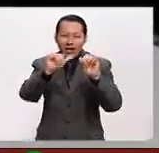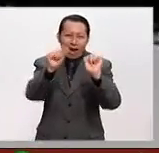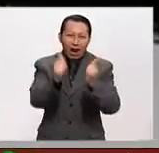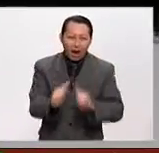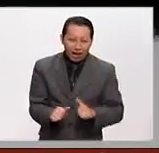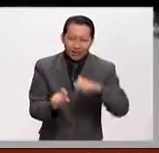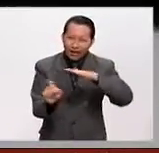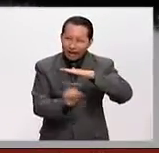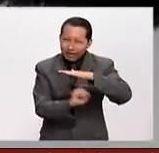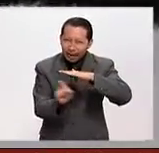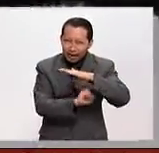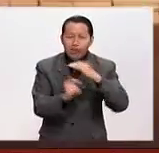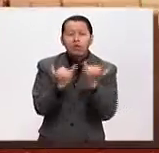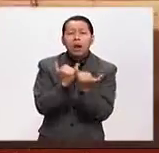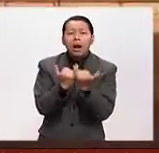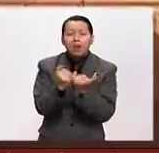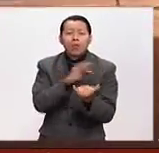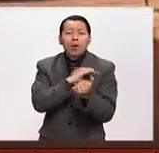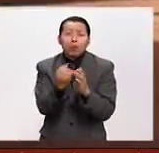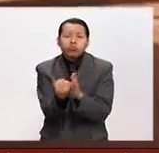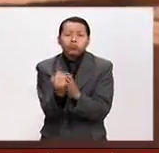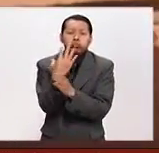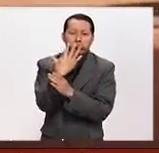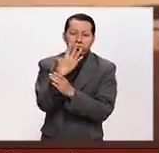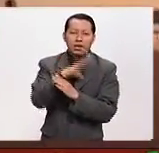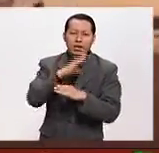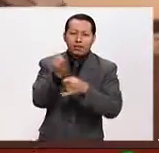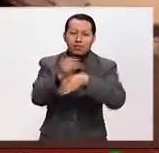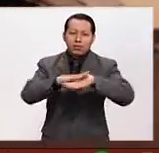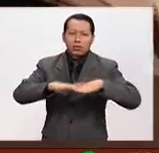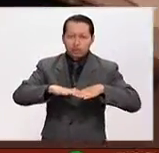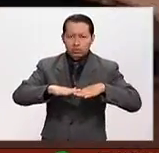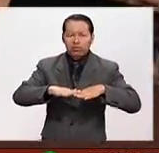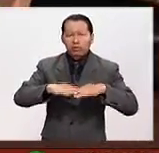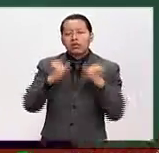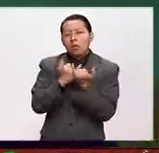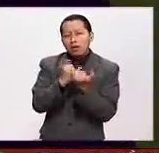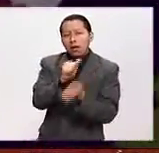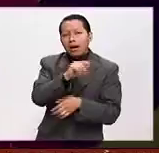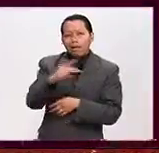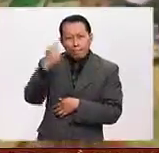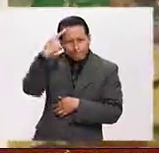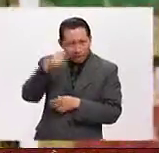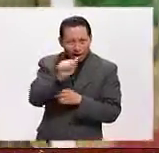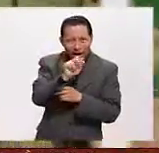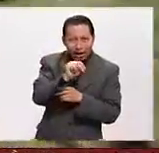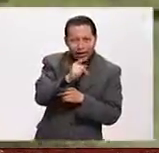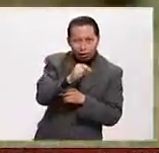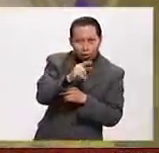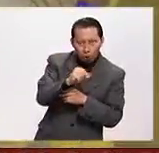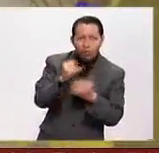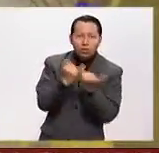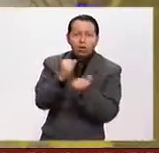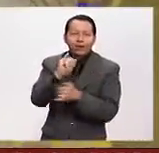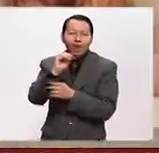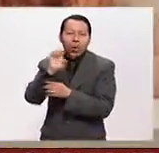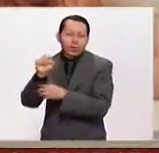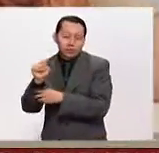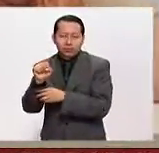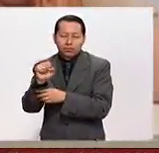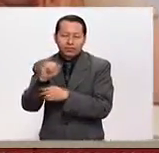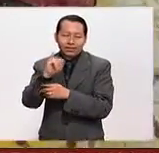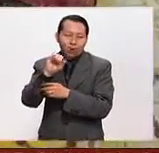que Google te mande inmediatamente información. La aplicación está disponible para dispositivos Android y iOS. Arts and Culture